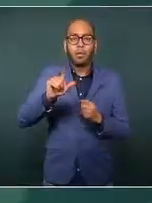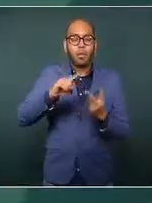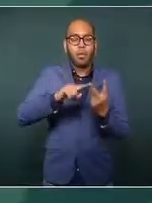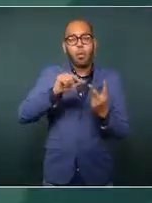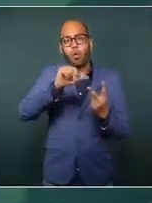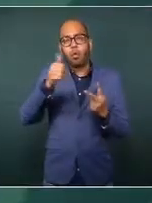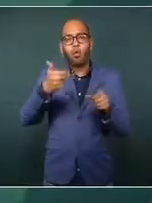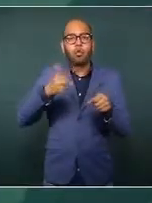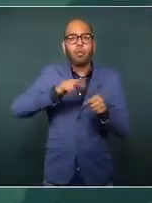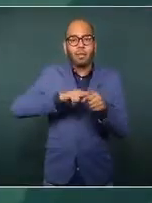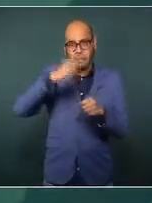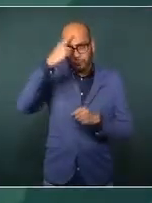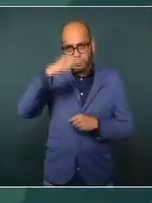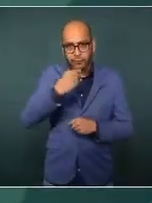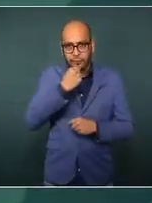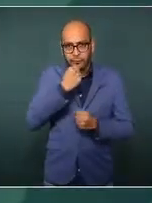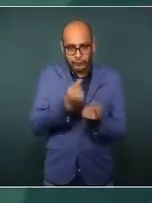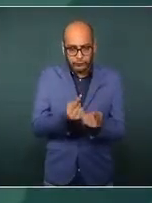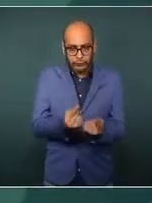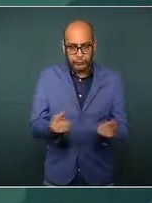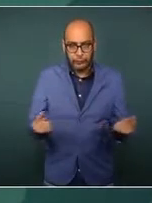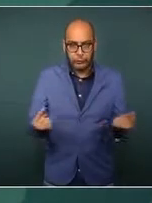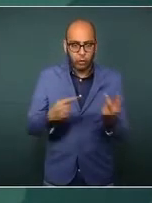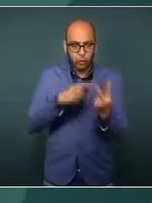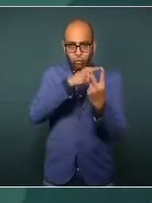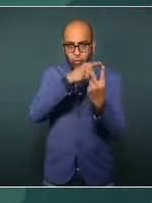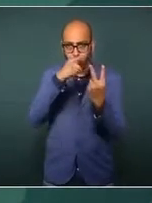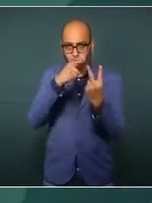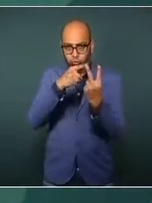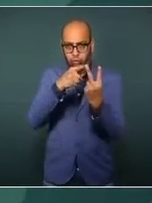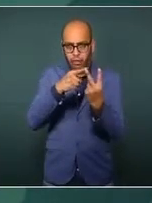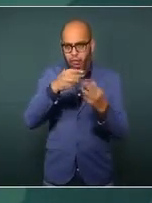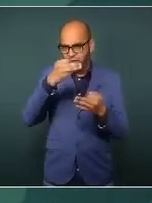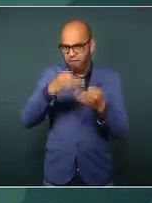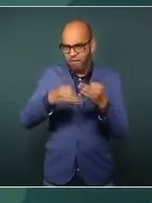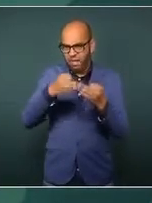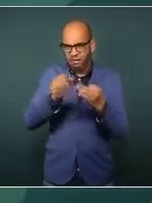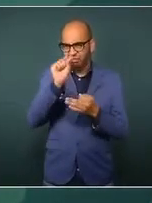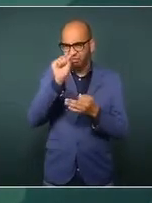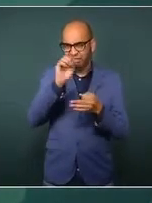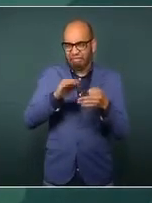infantil. Son detalles los que faltan ya para ponerlos en operación.